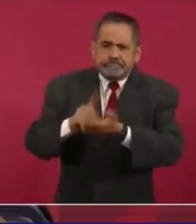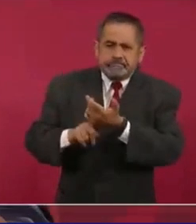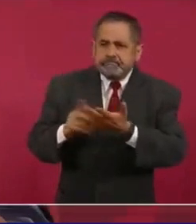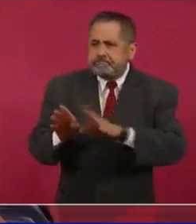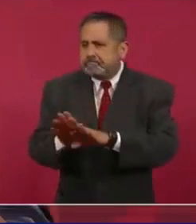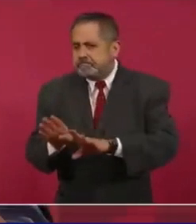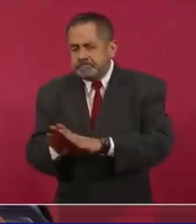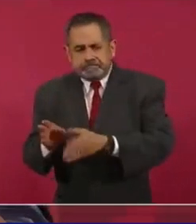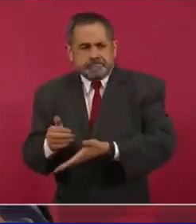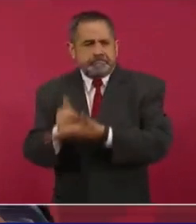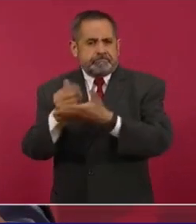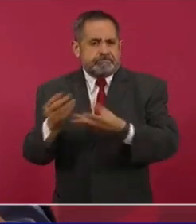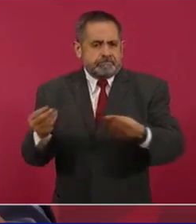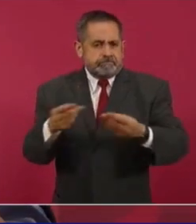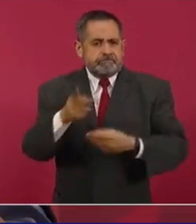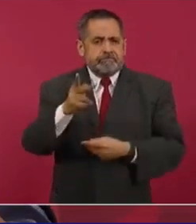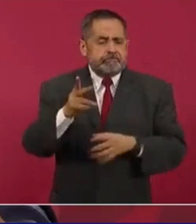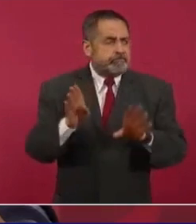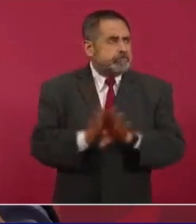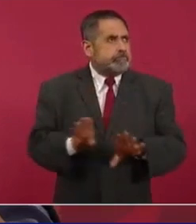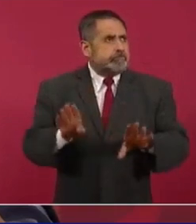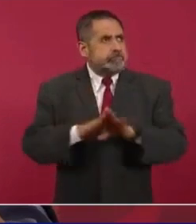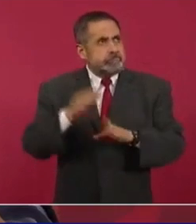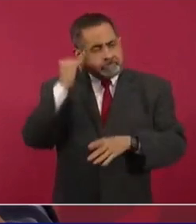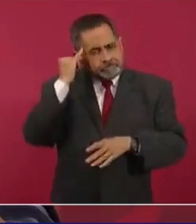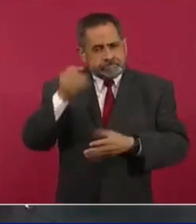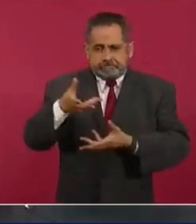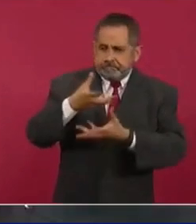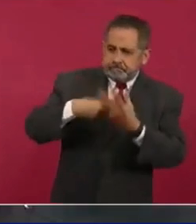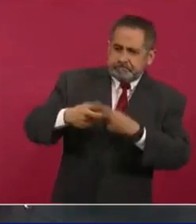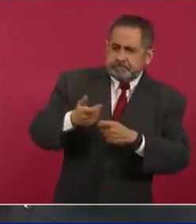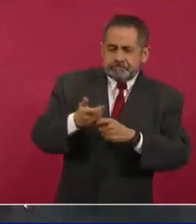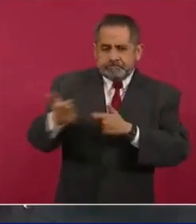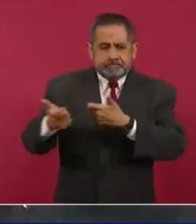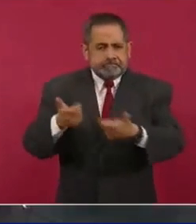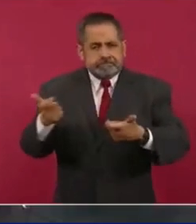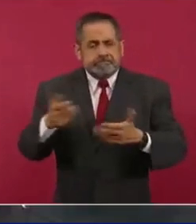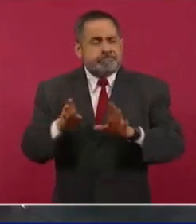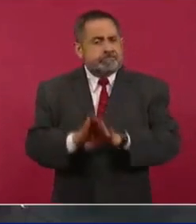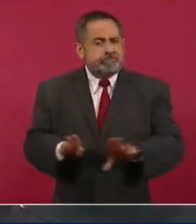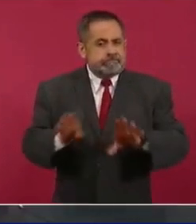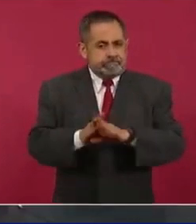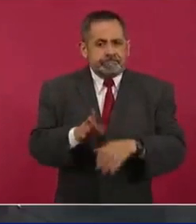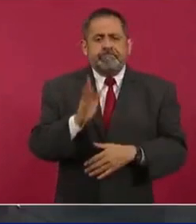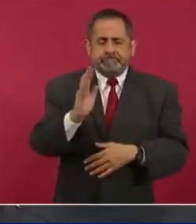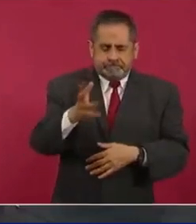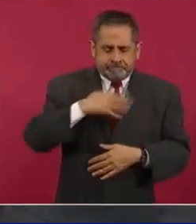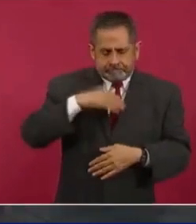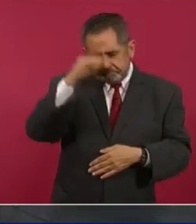ver cómo lo vamos a resolver, ya andamos